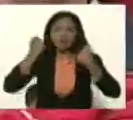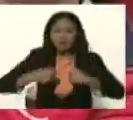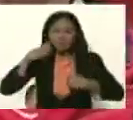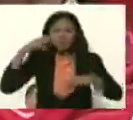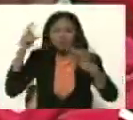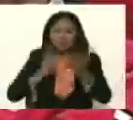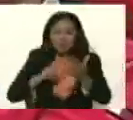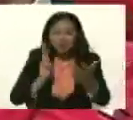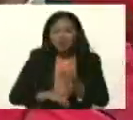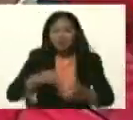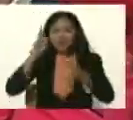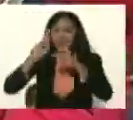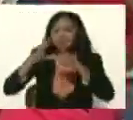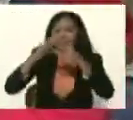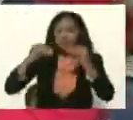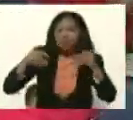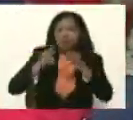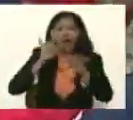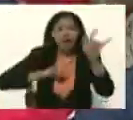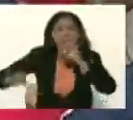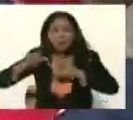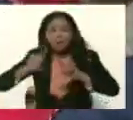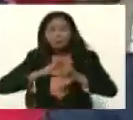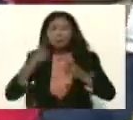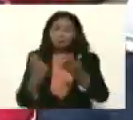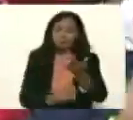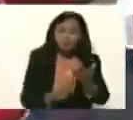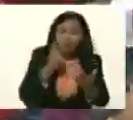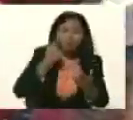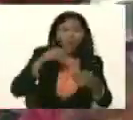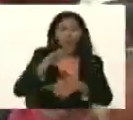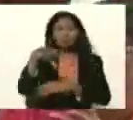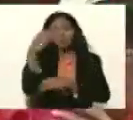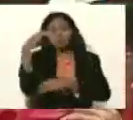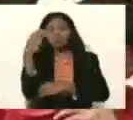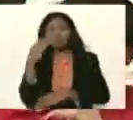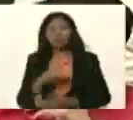de verdad y respetamos y amamos a nuestros hermanos de Colombia